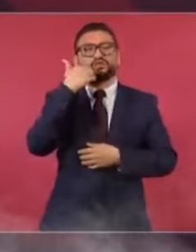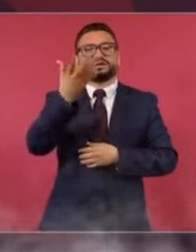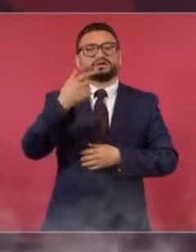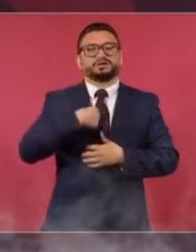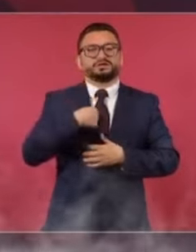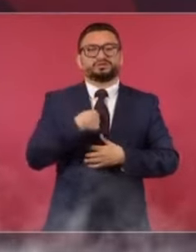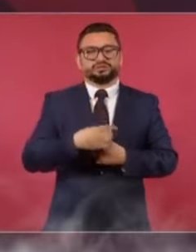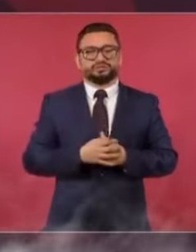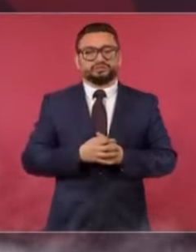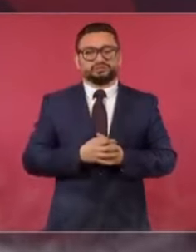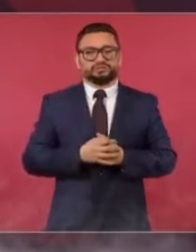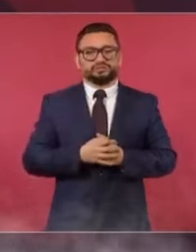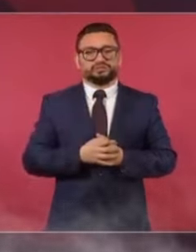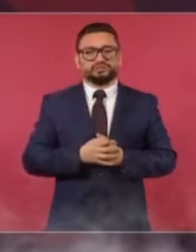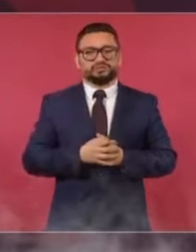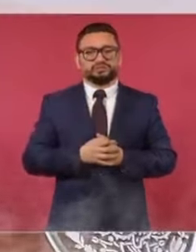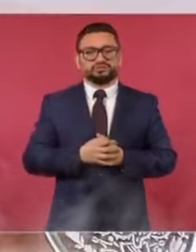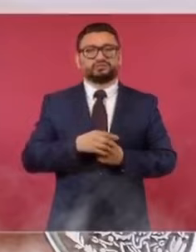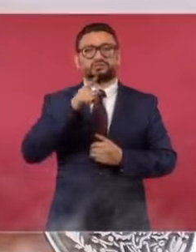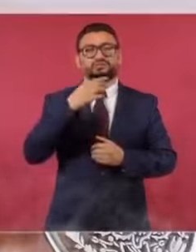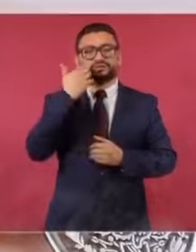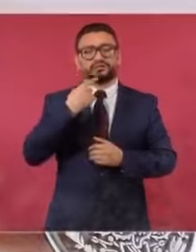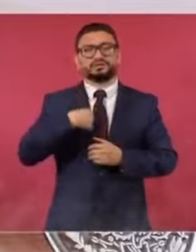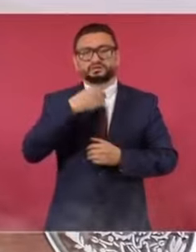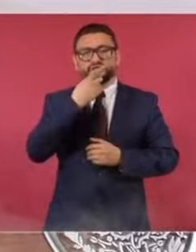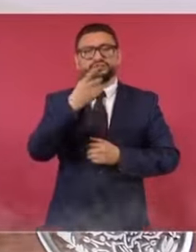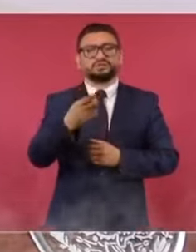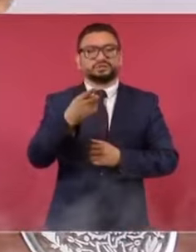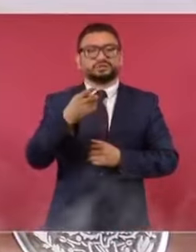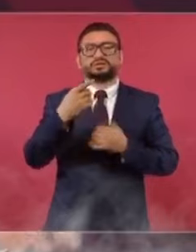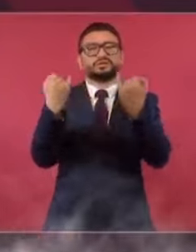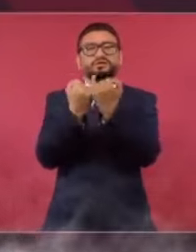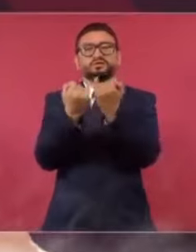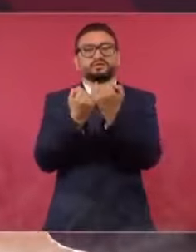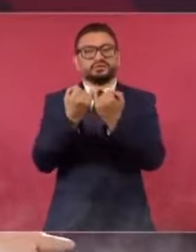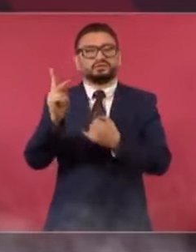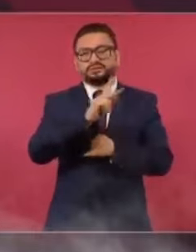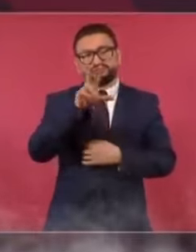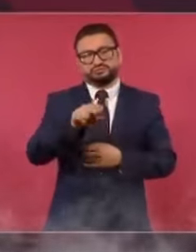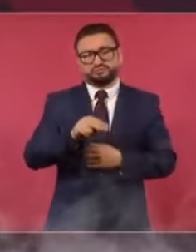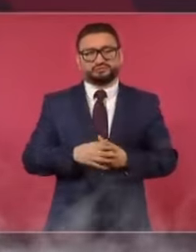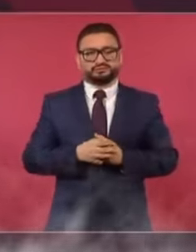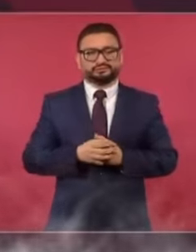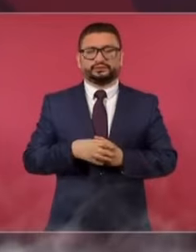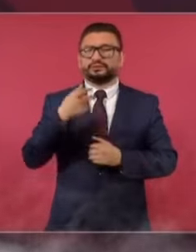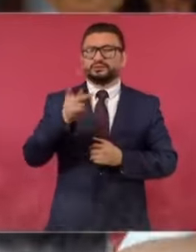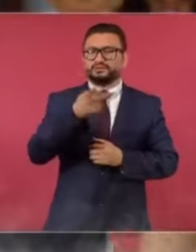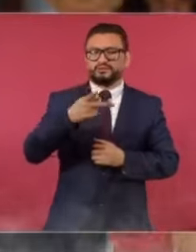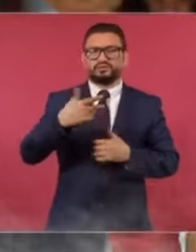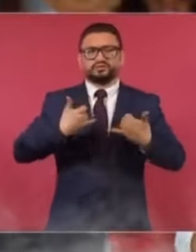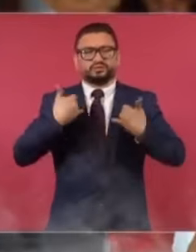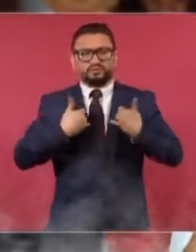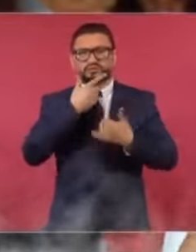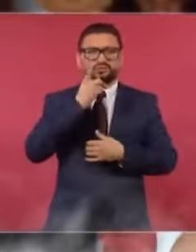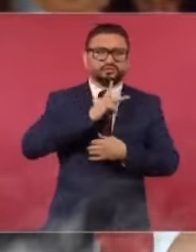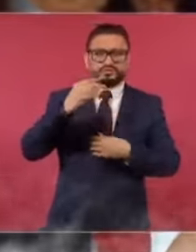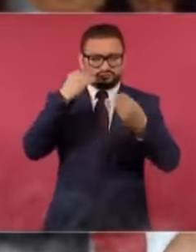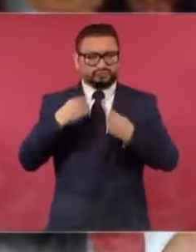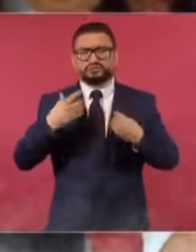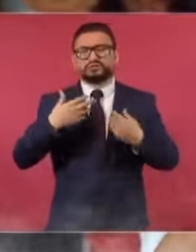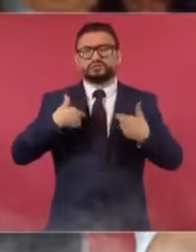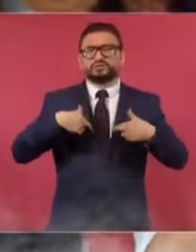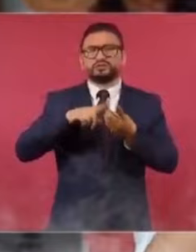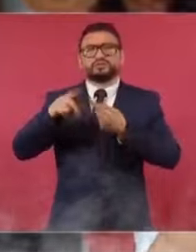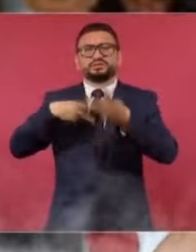que yo te diga que fue lo mismo y no. Pero los elementos que vemos entonces los jóvenes, las jóvenes vestidos de civil, entonces,